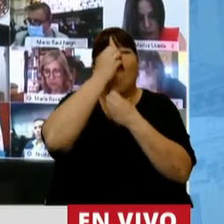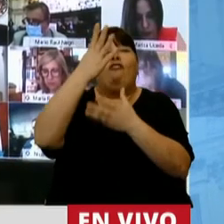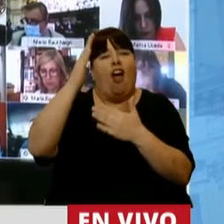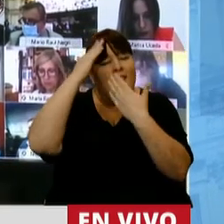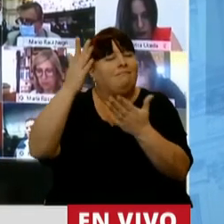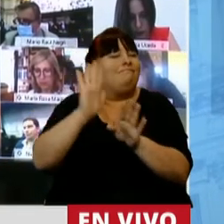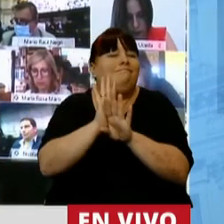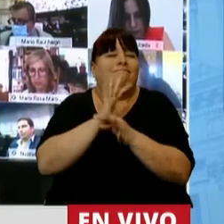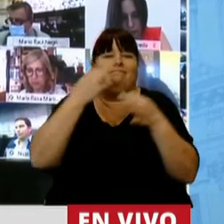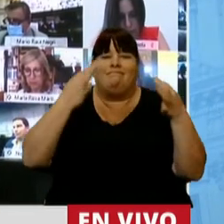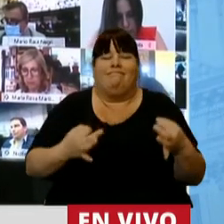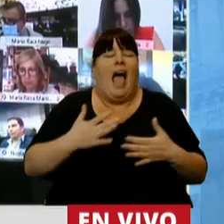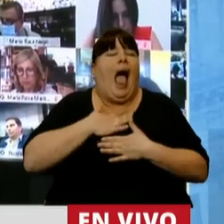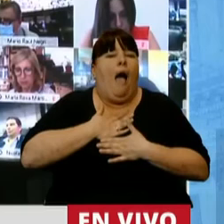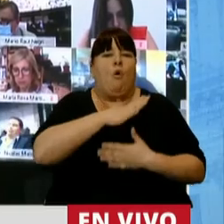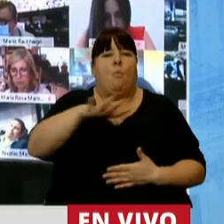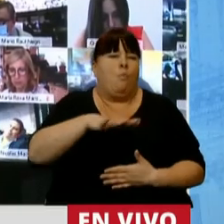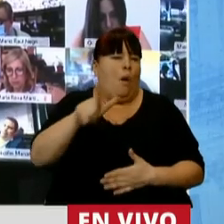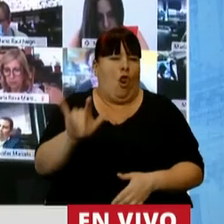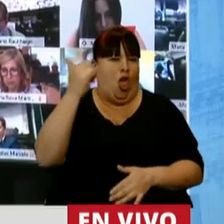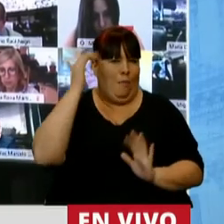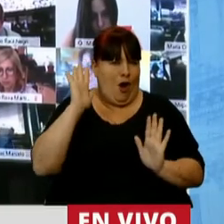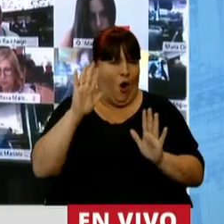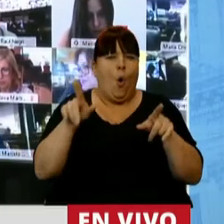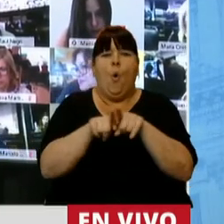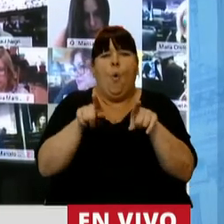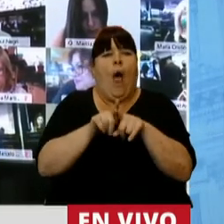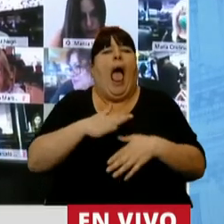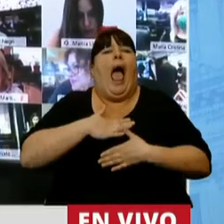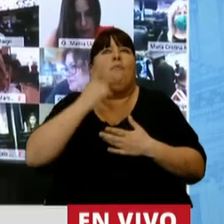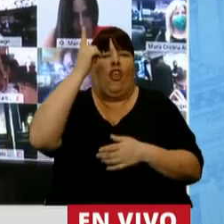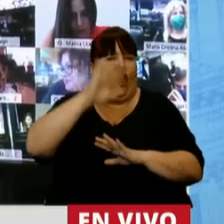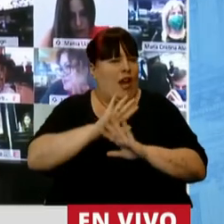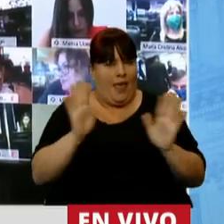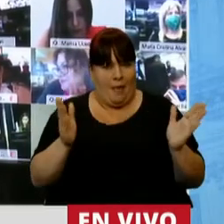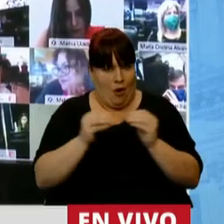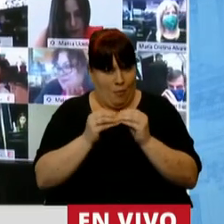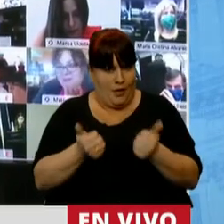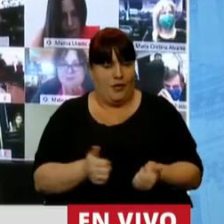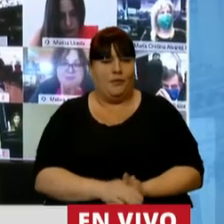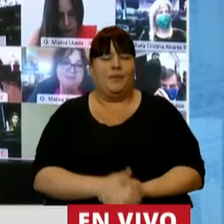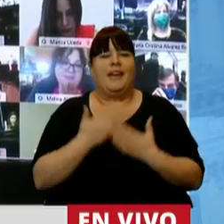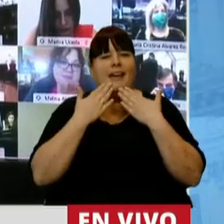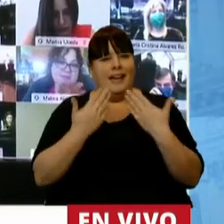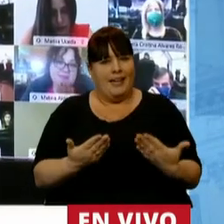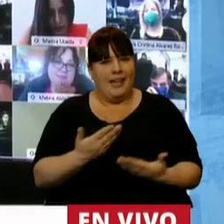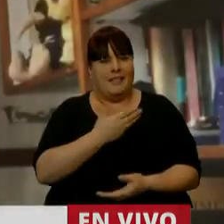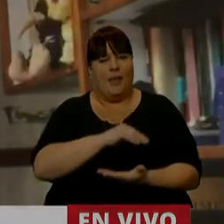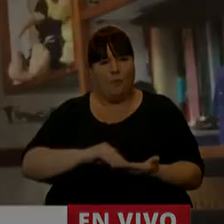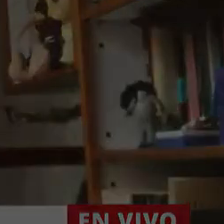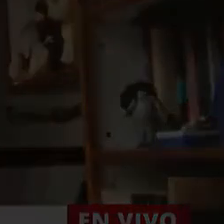Nada más sublime que el amor del pueblo que es muy parecido al amor de Dios. Nada más compañeros. Gracias